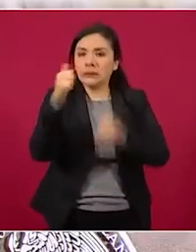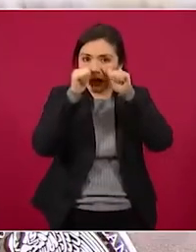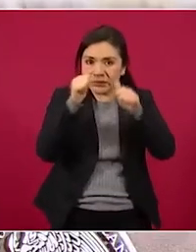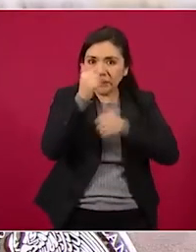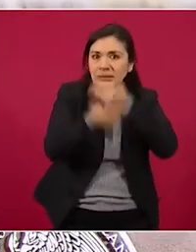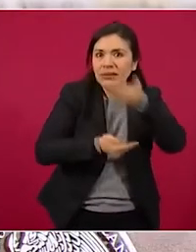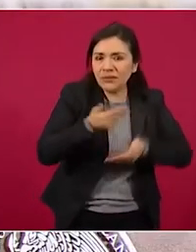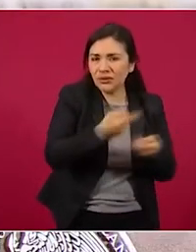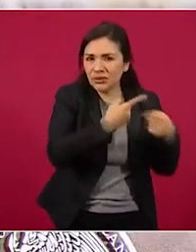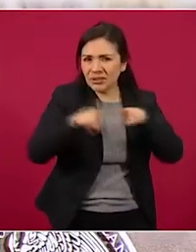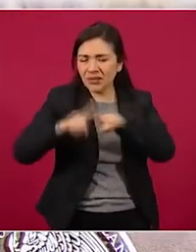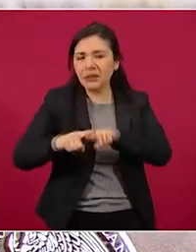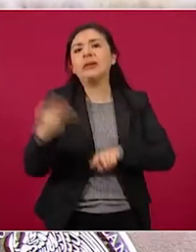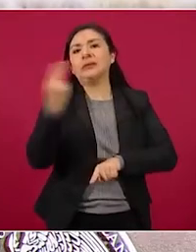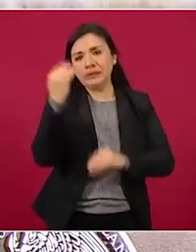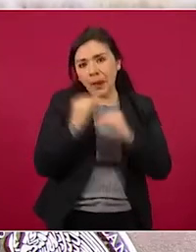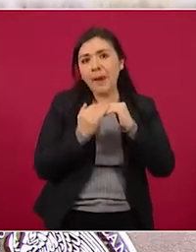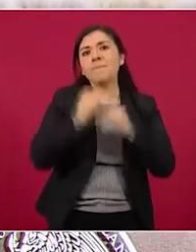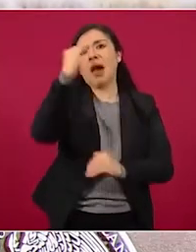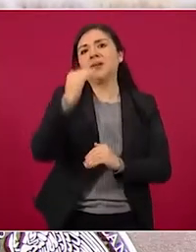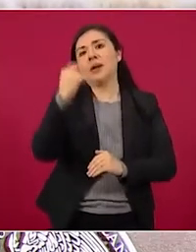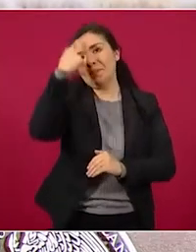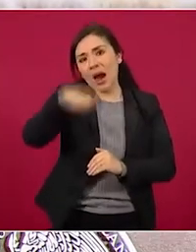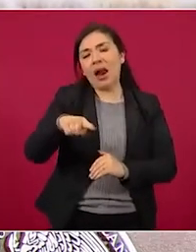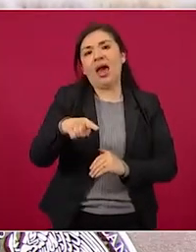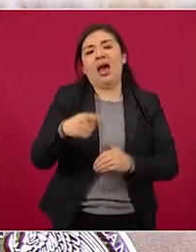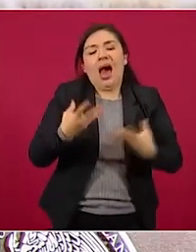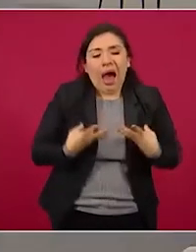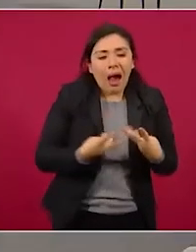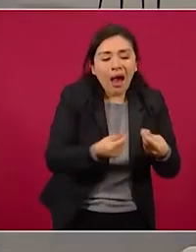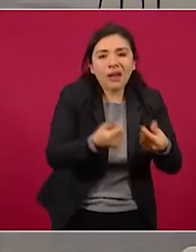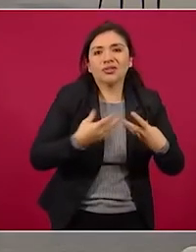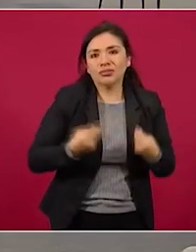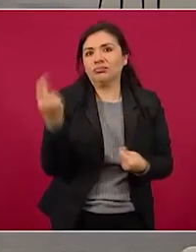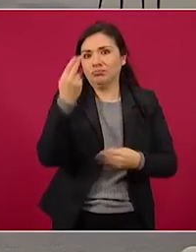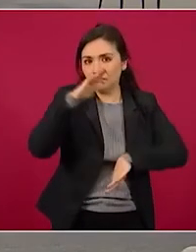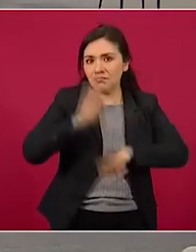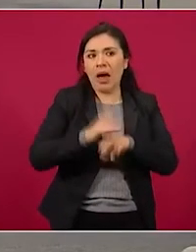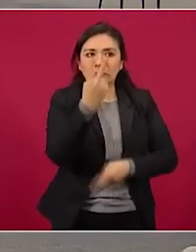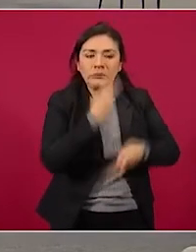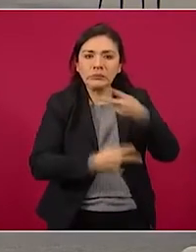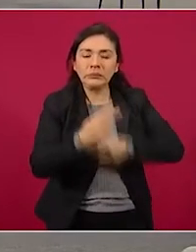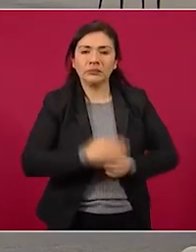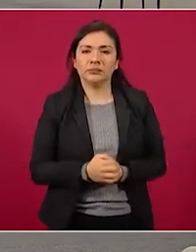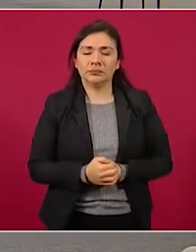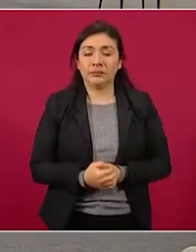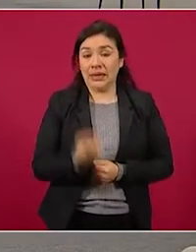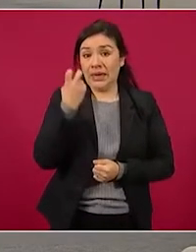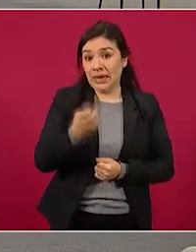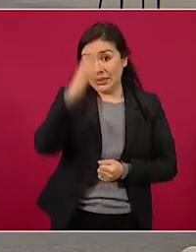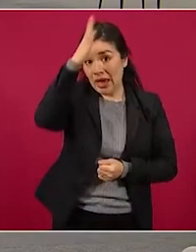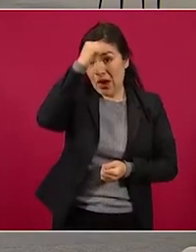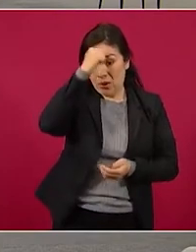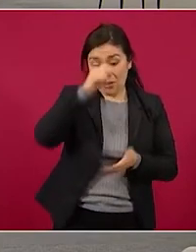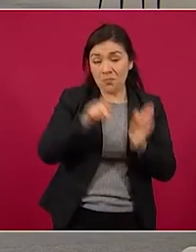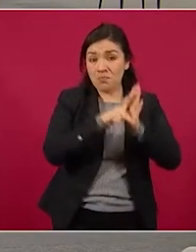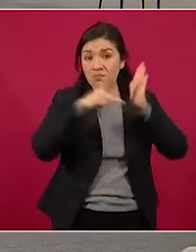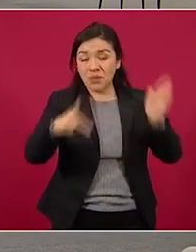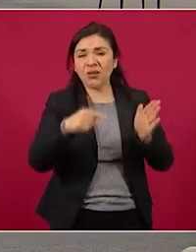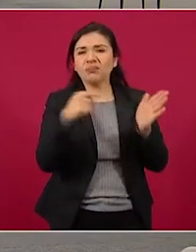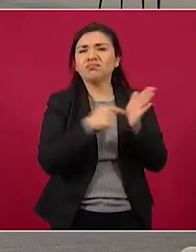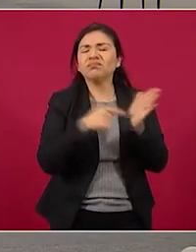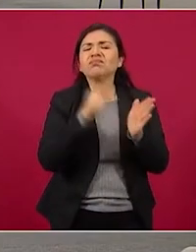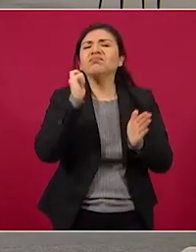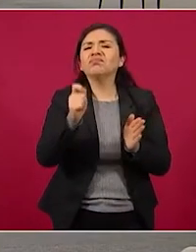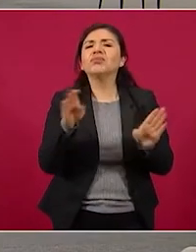y, por ende, sube el monto a ejercer. El acuerdo referencial al que alude Reforma es un